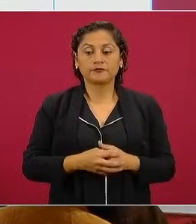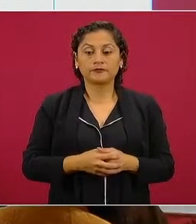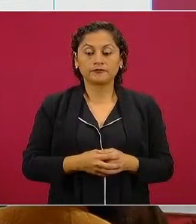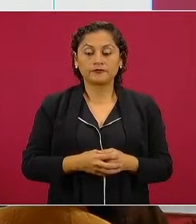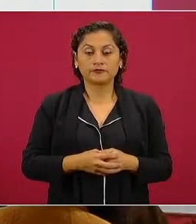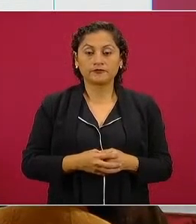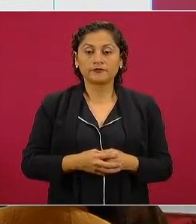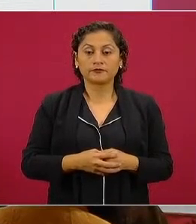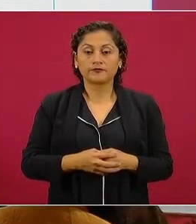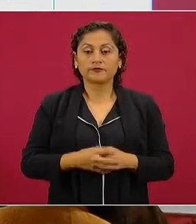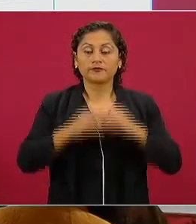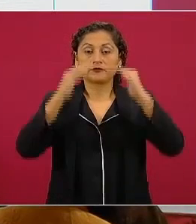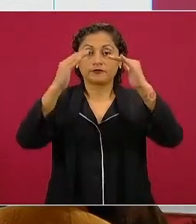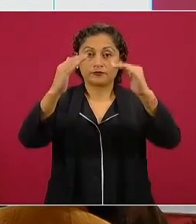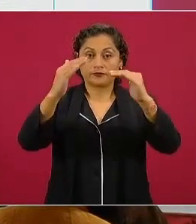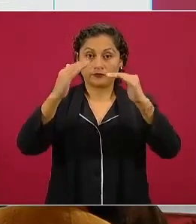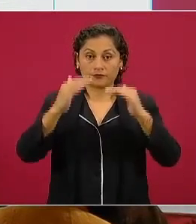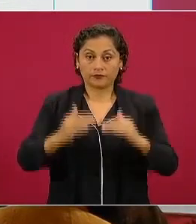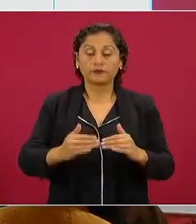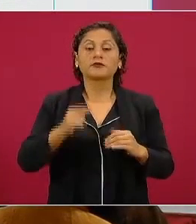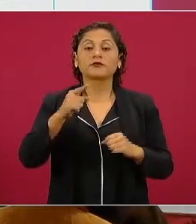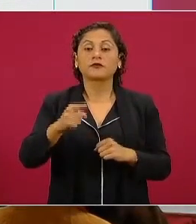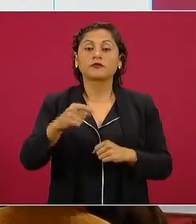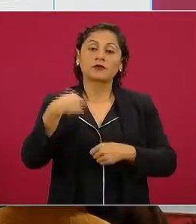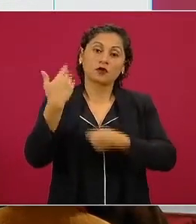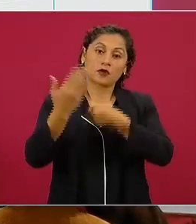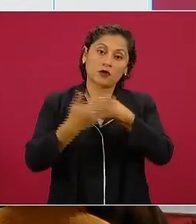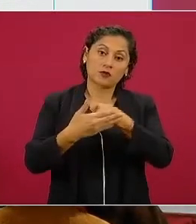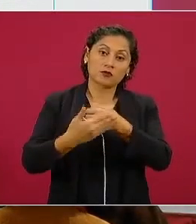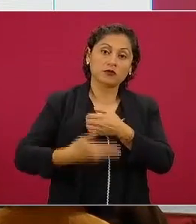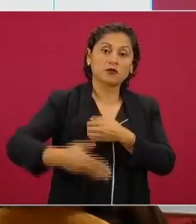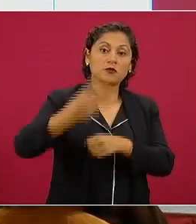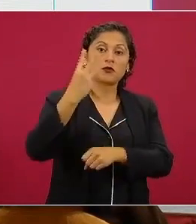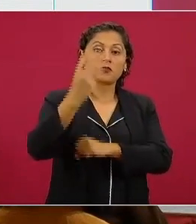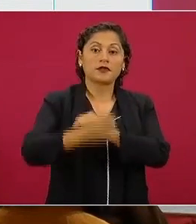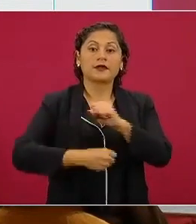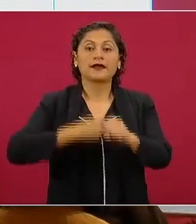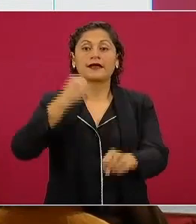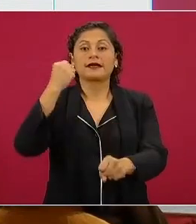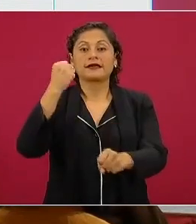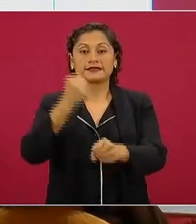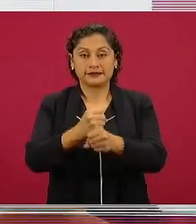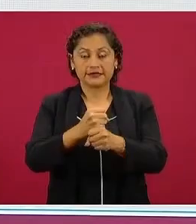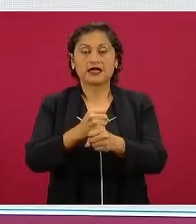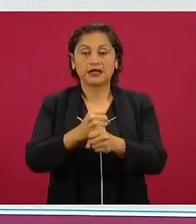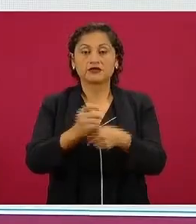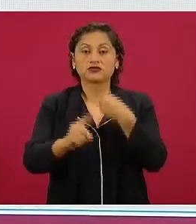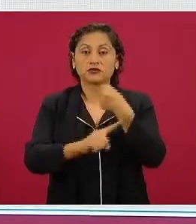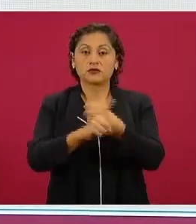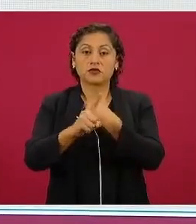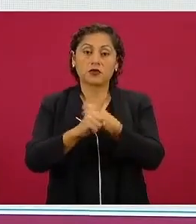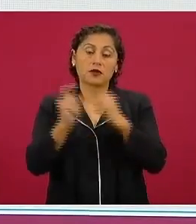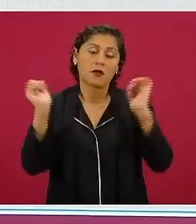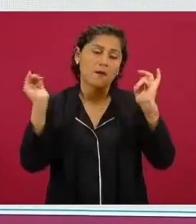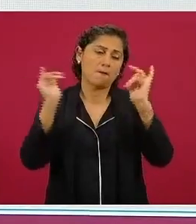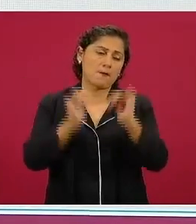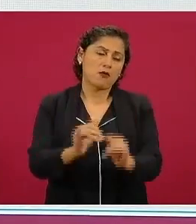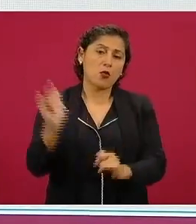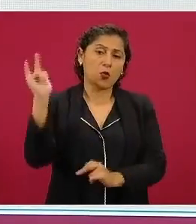en tres años quedará solucionado en definitiva el problema de la saturación del actual aeropuerto cumplido